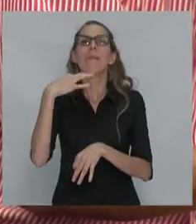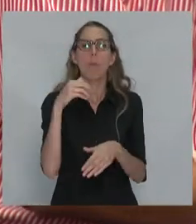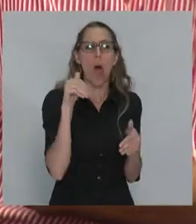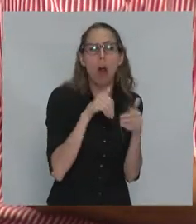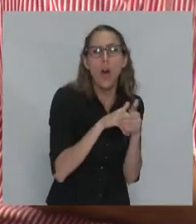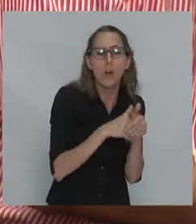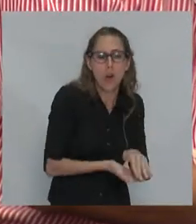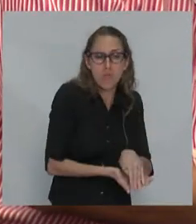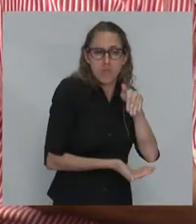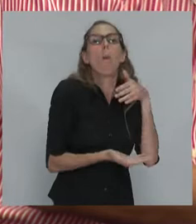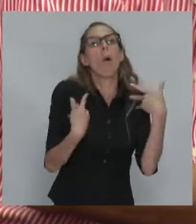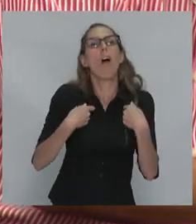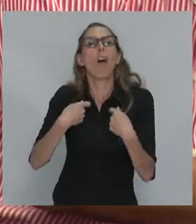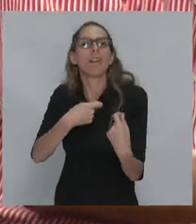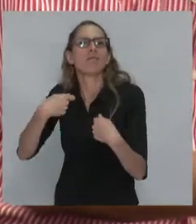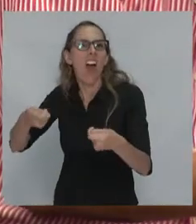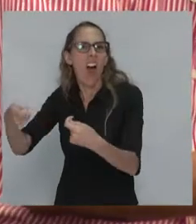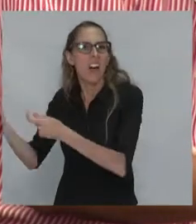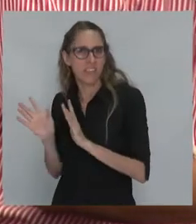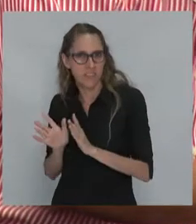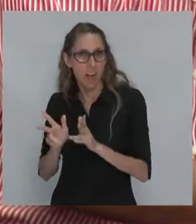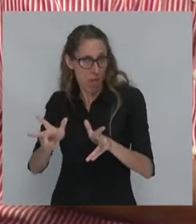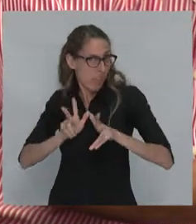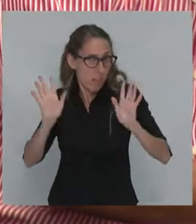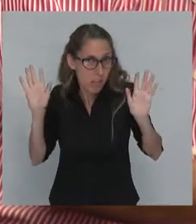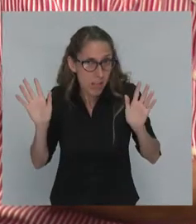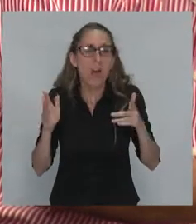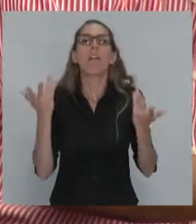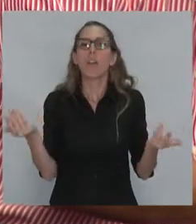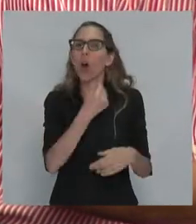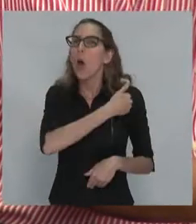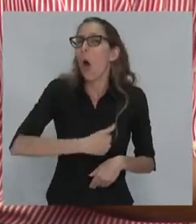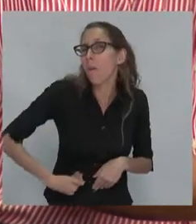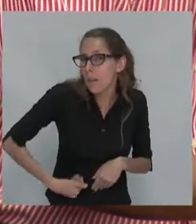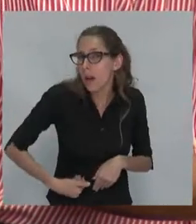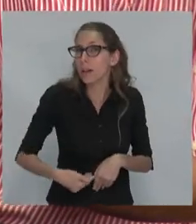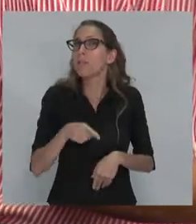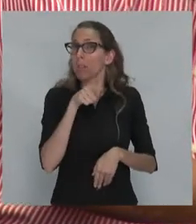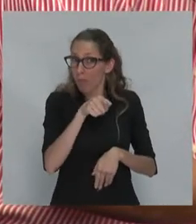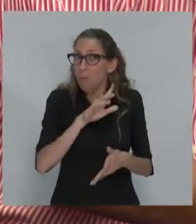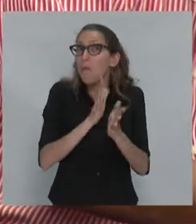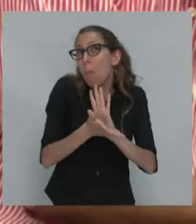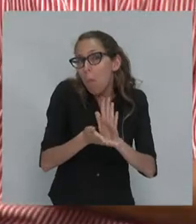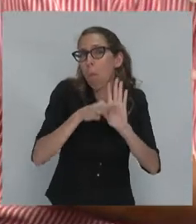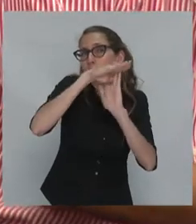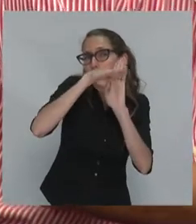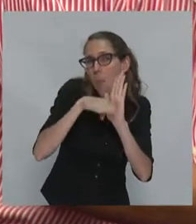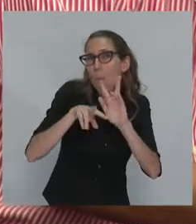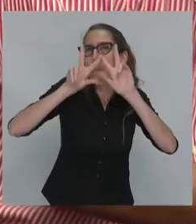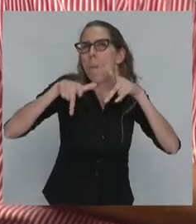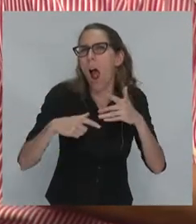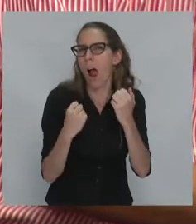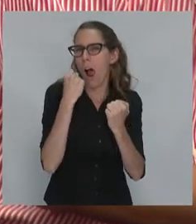gastar. O hay que ahorrar, y los gobiernos que han implementado programas de austeridad